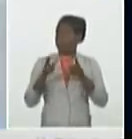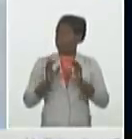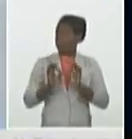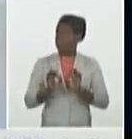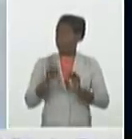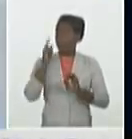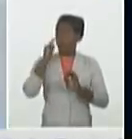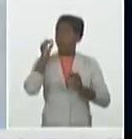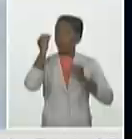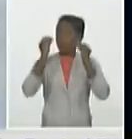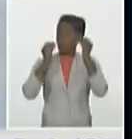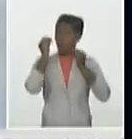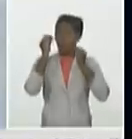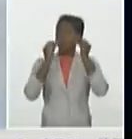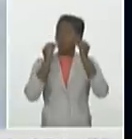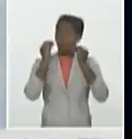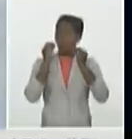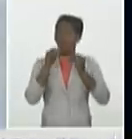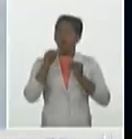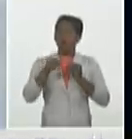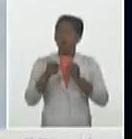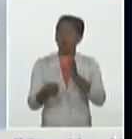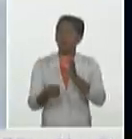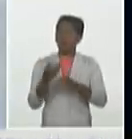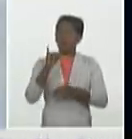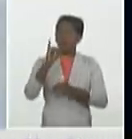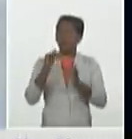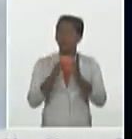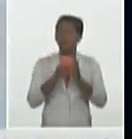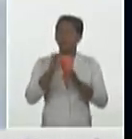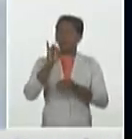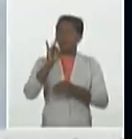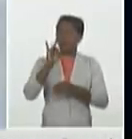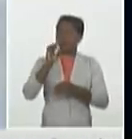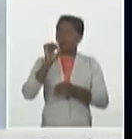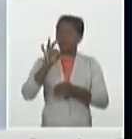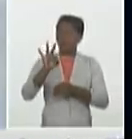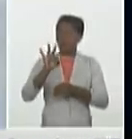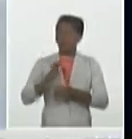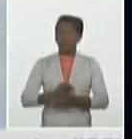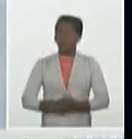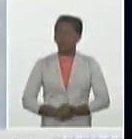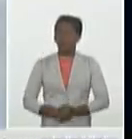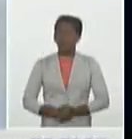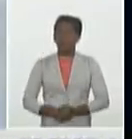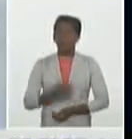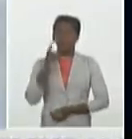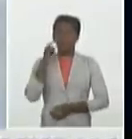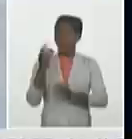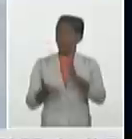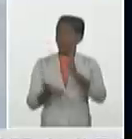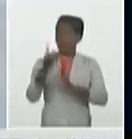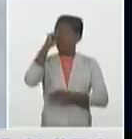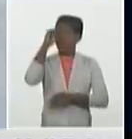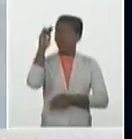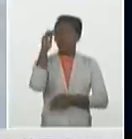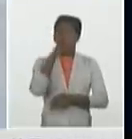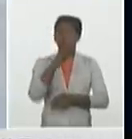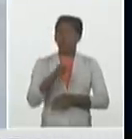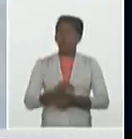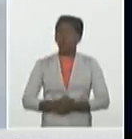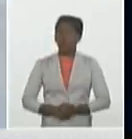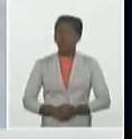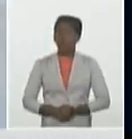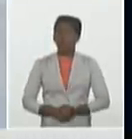.178 hoy, de todas formas, una cifra por encima de 6.000 es una cifra elevada de